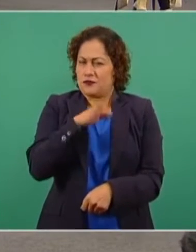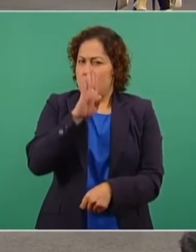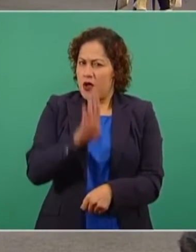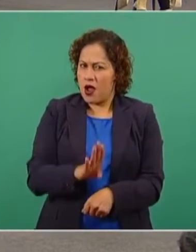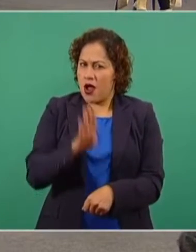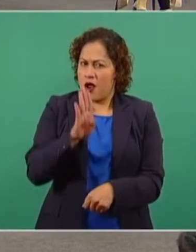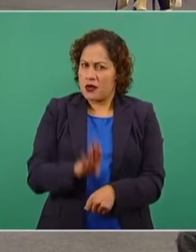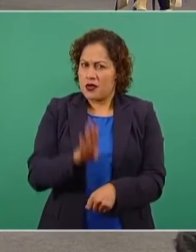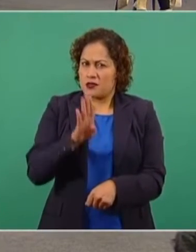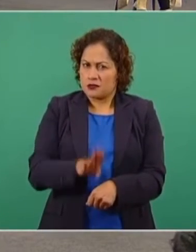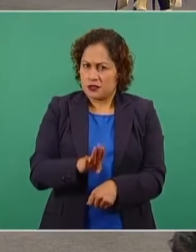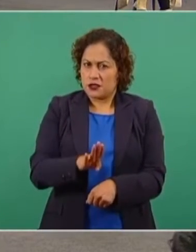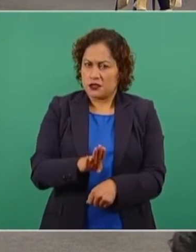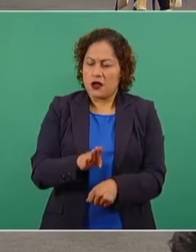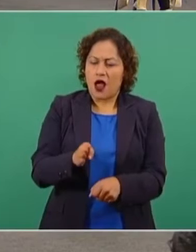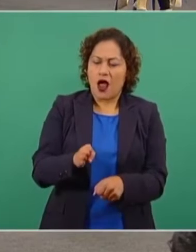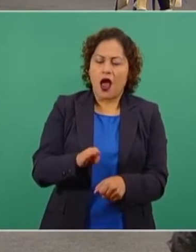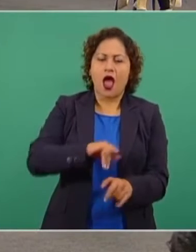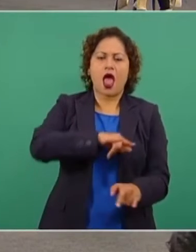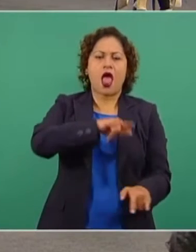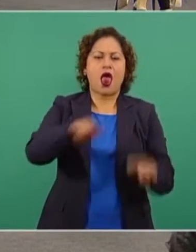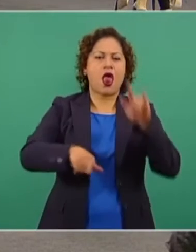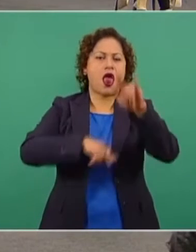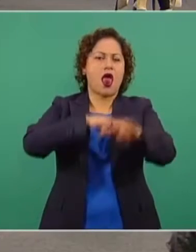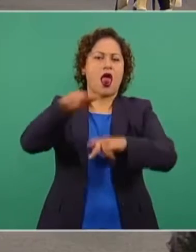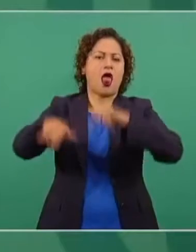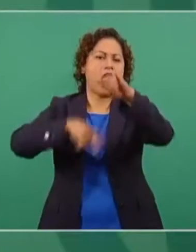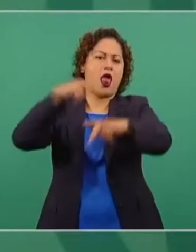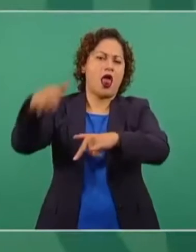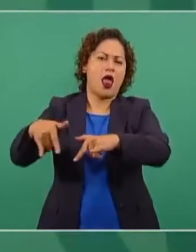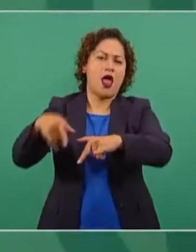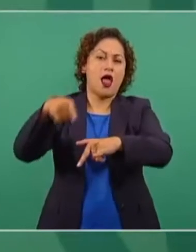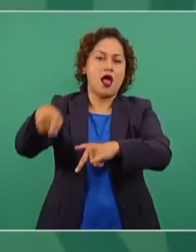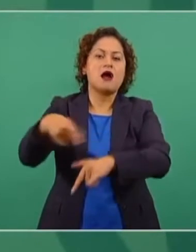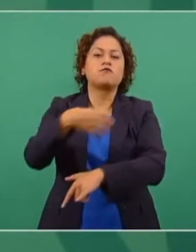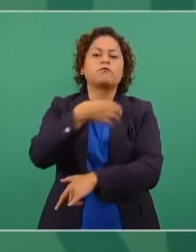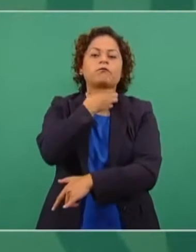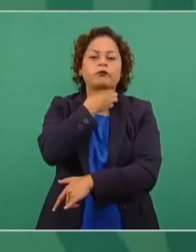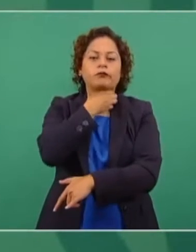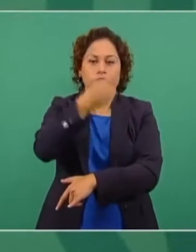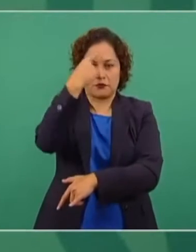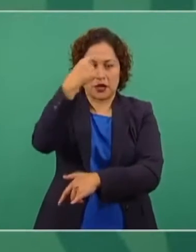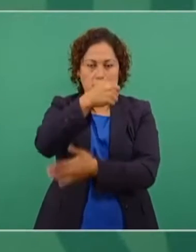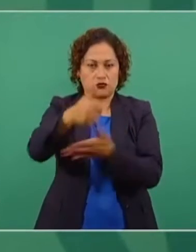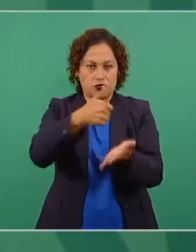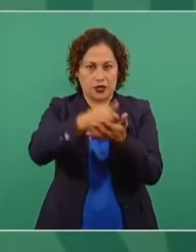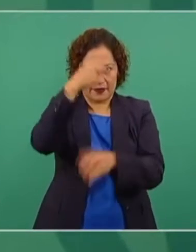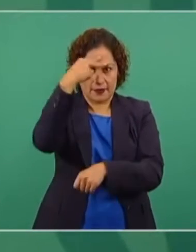el aeropuerto de la Ciudad de México